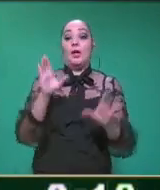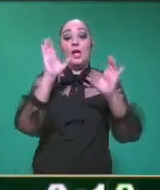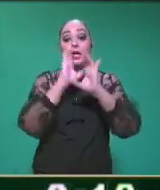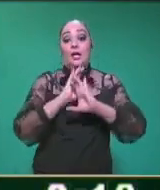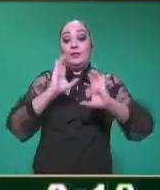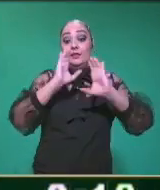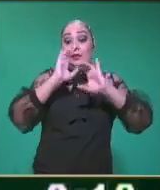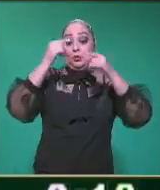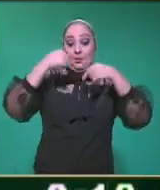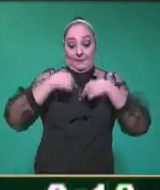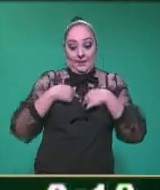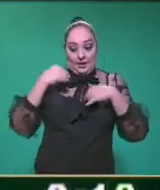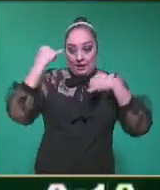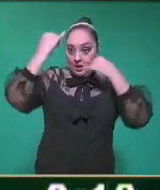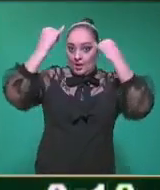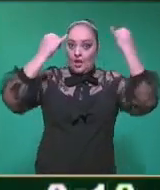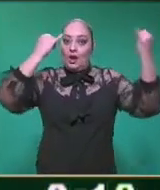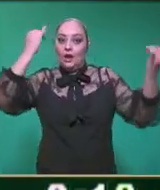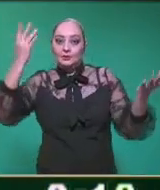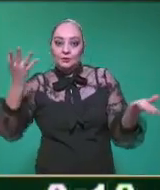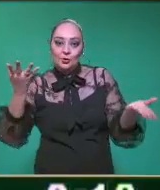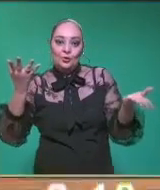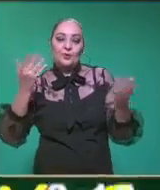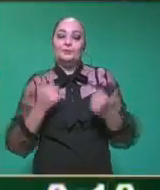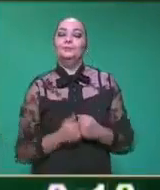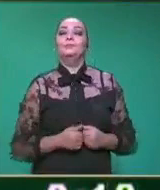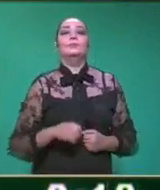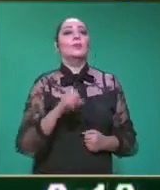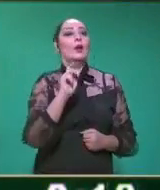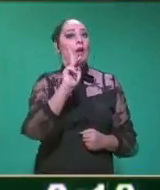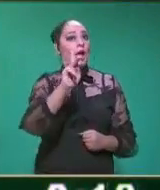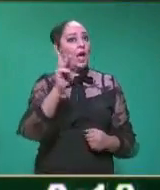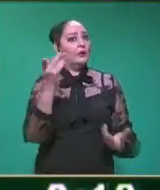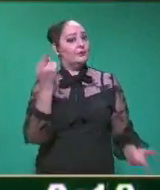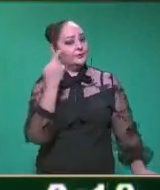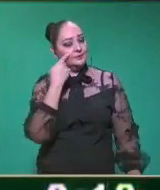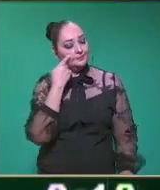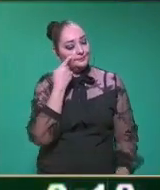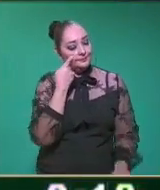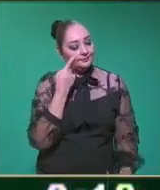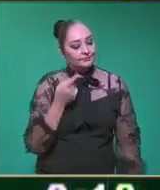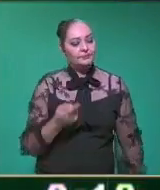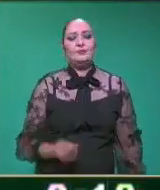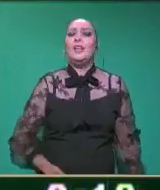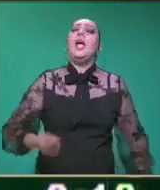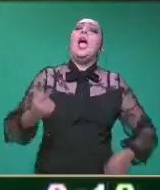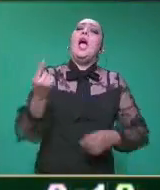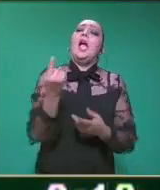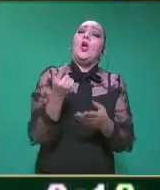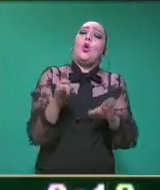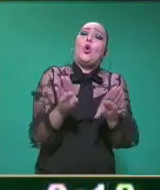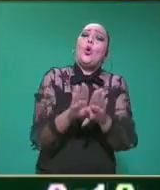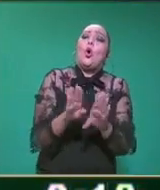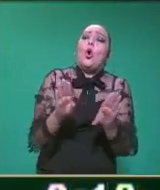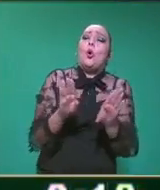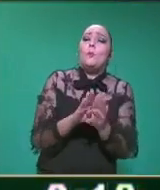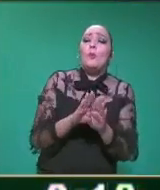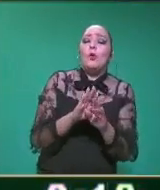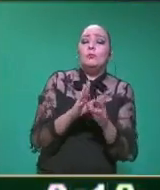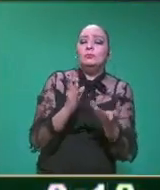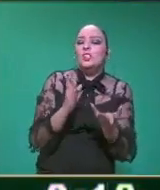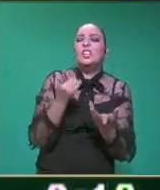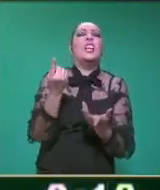Creación. Muy bien. Vamos a ver, maestra Jessy, ¿qué es, cómo es componer